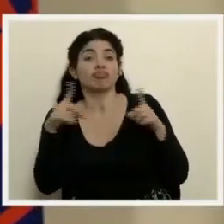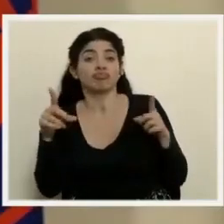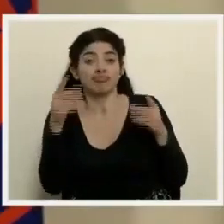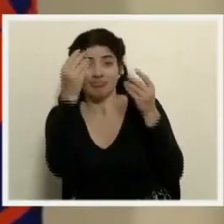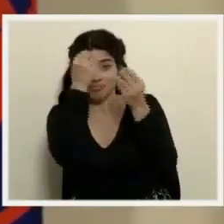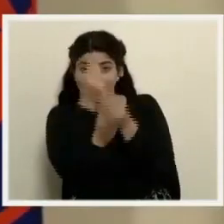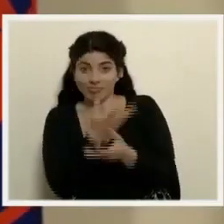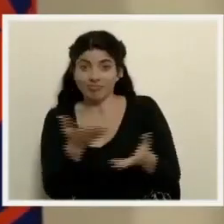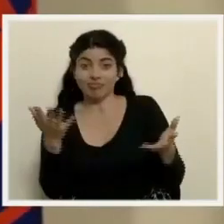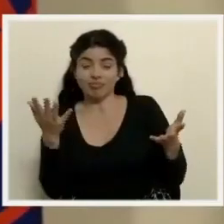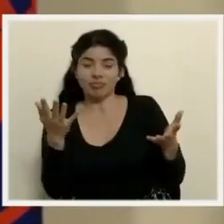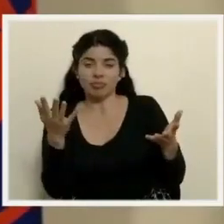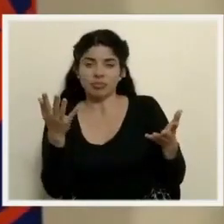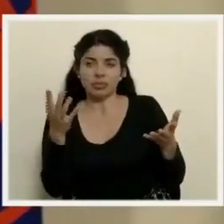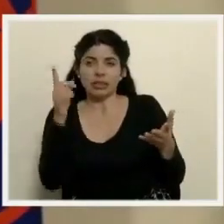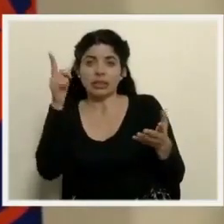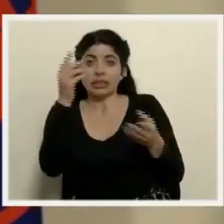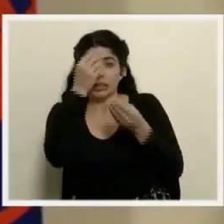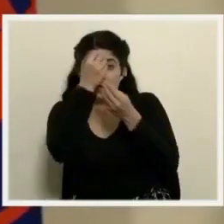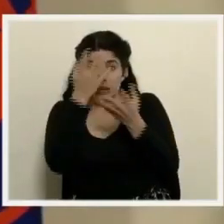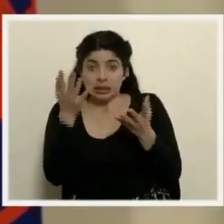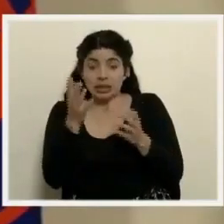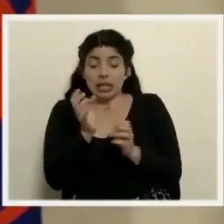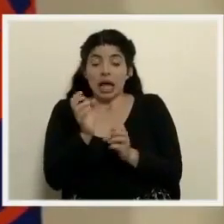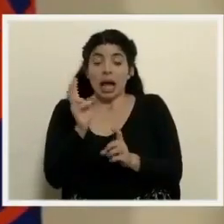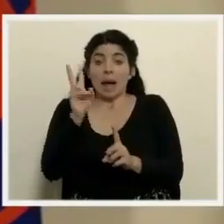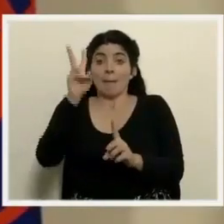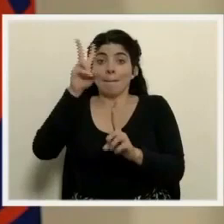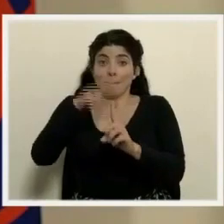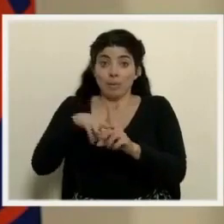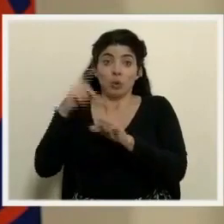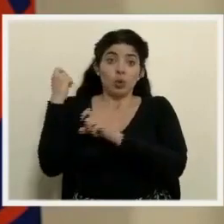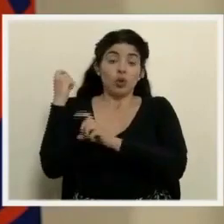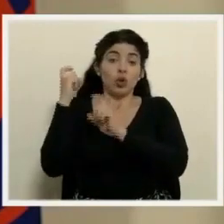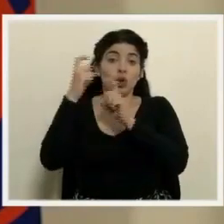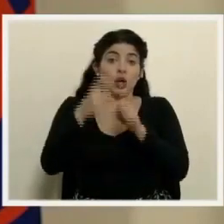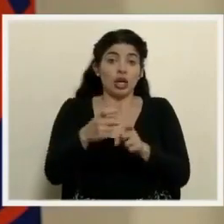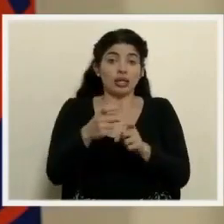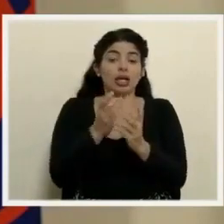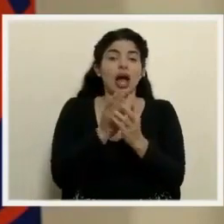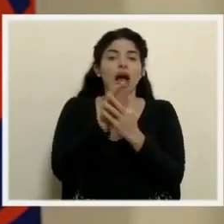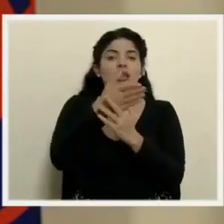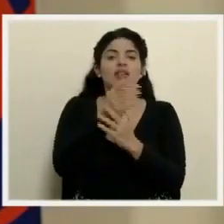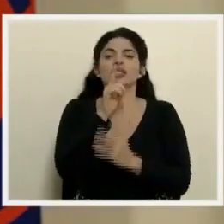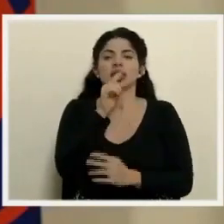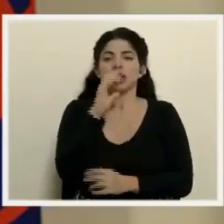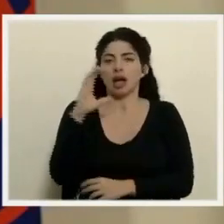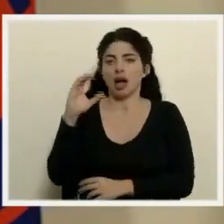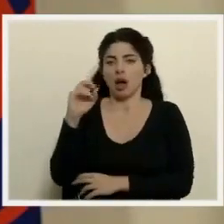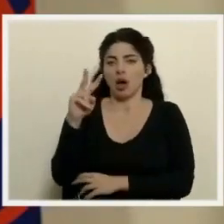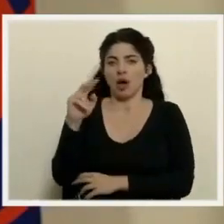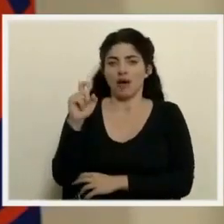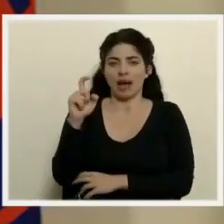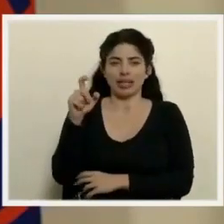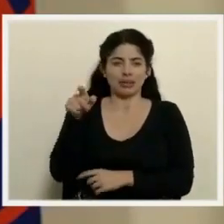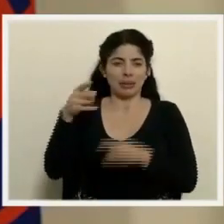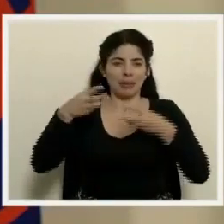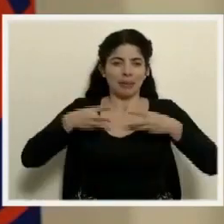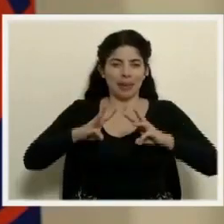hace y se ejecutará la donación en el marco del mecanismo COVAX para garantizar ese